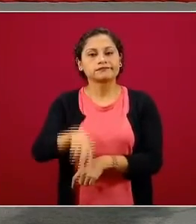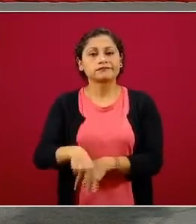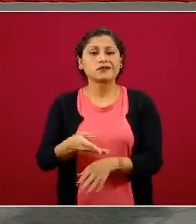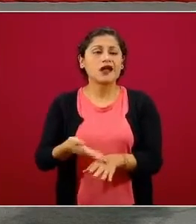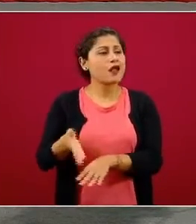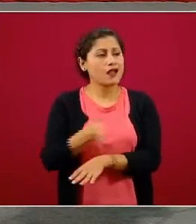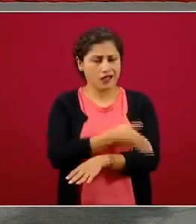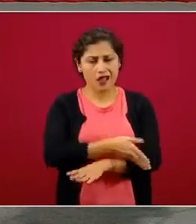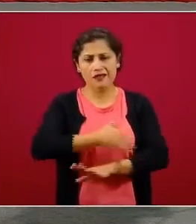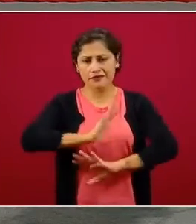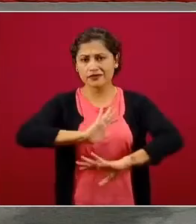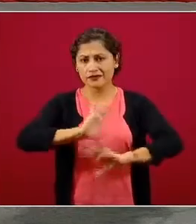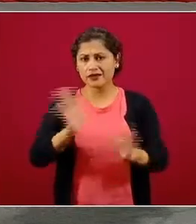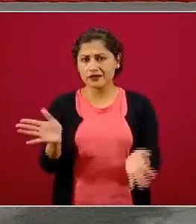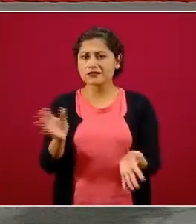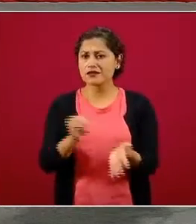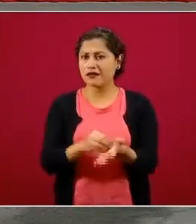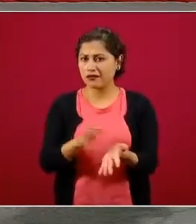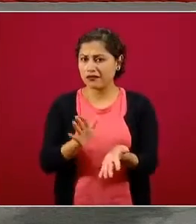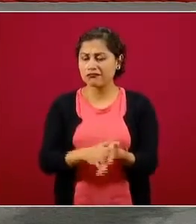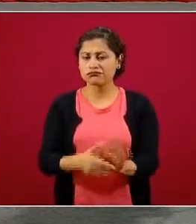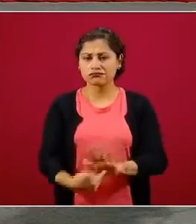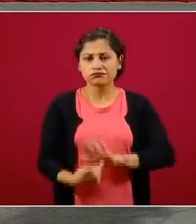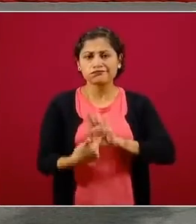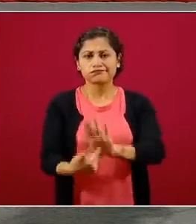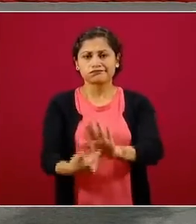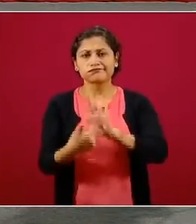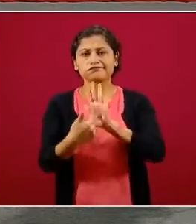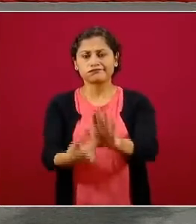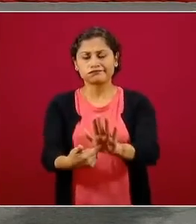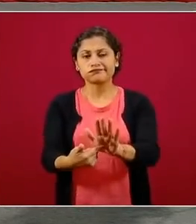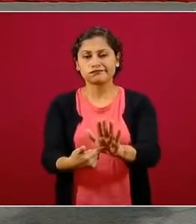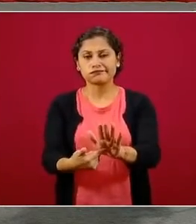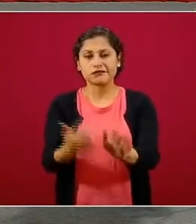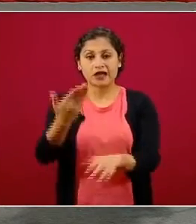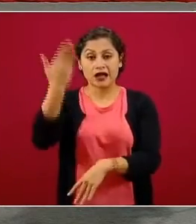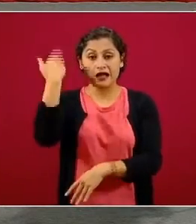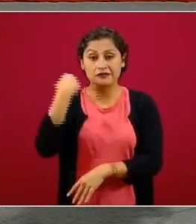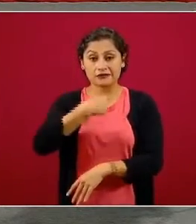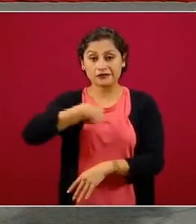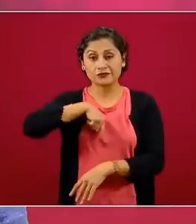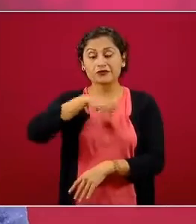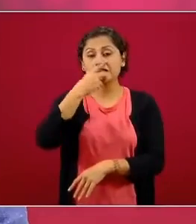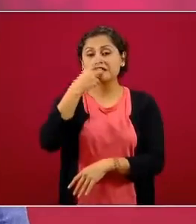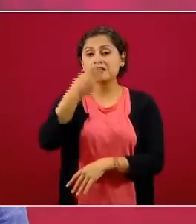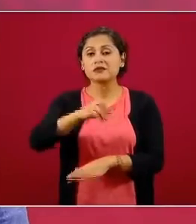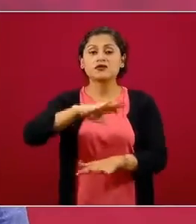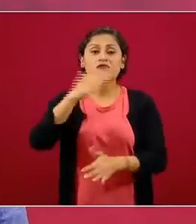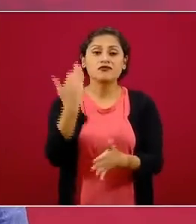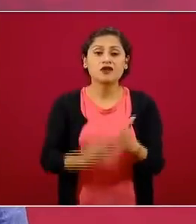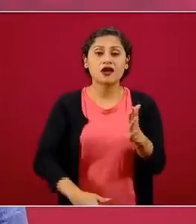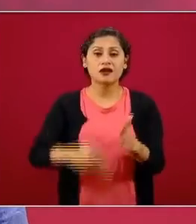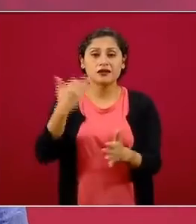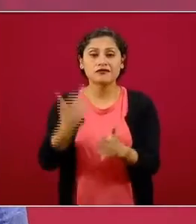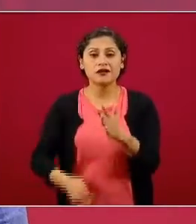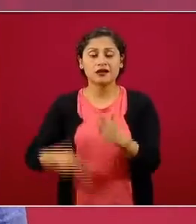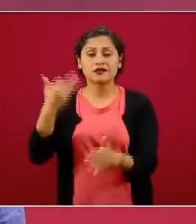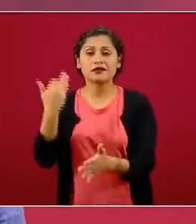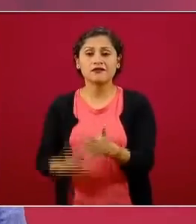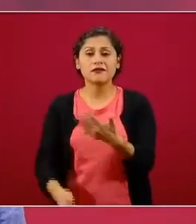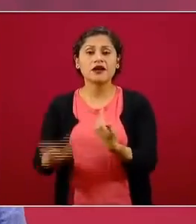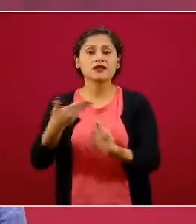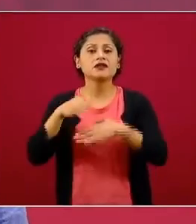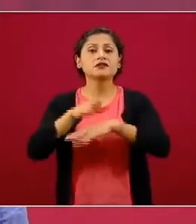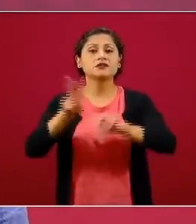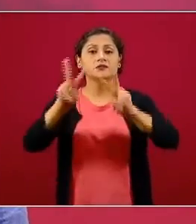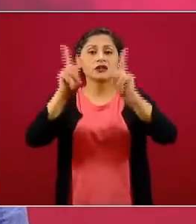que teníamos y seguimos teniendo una muy importante carencia en la capacidad de satisfacer las necesidades de